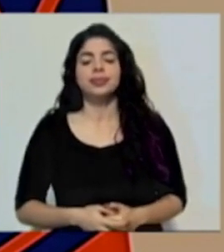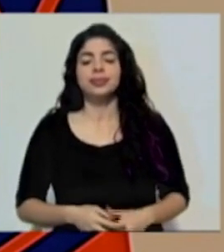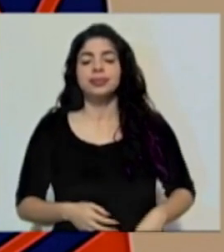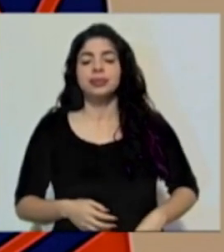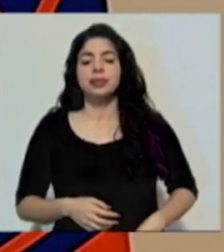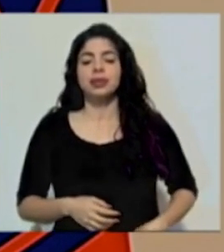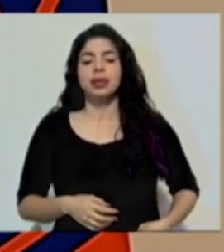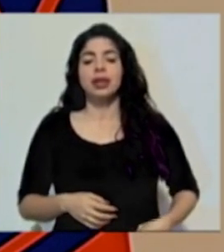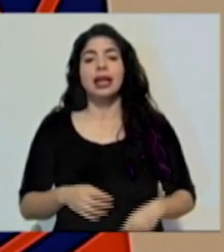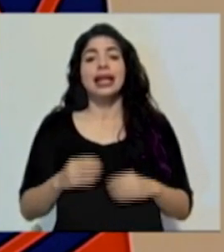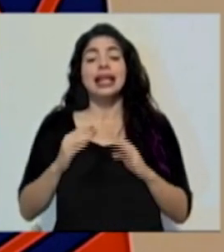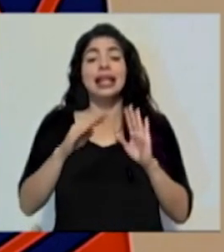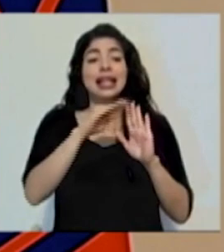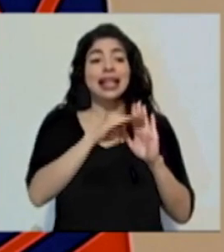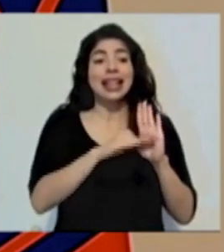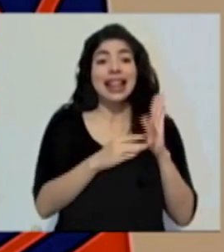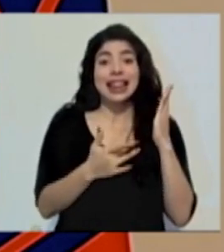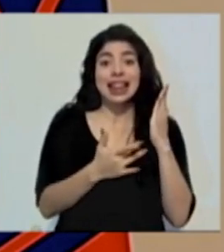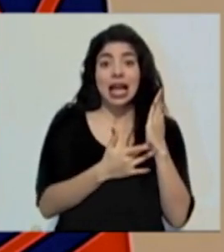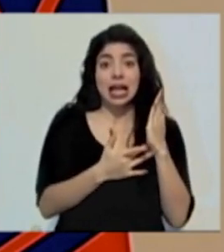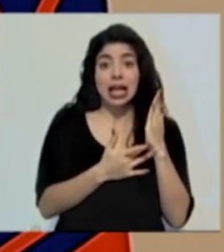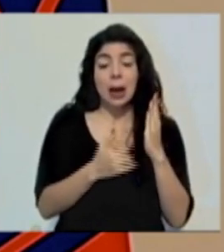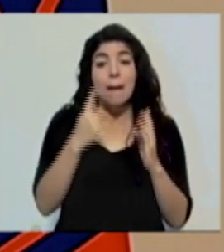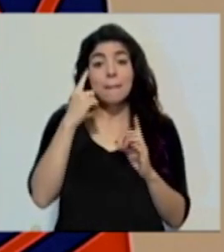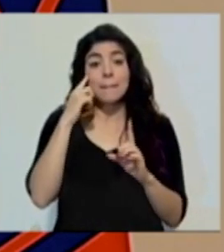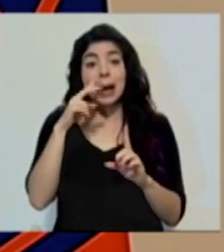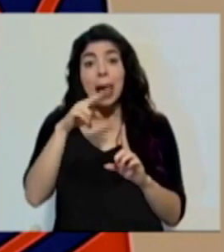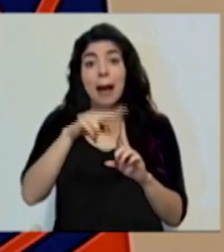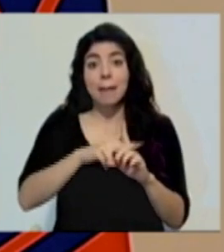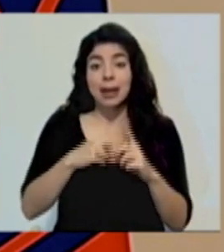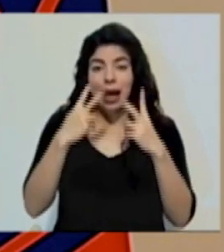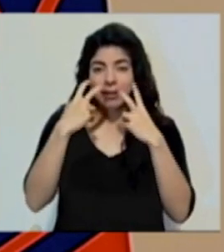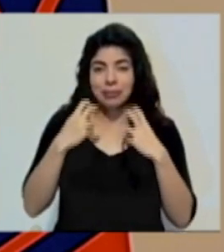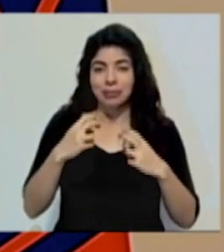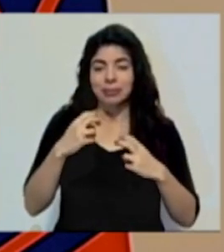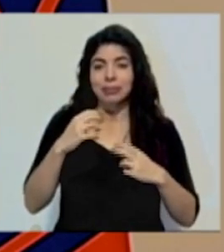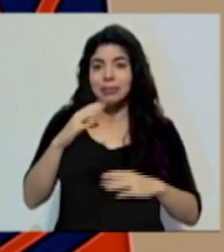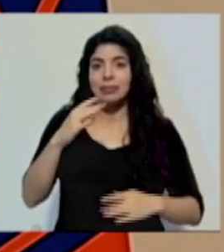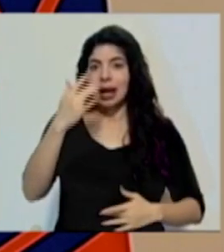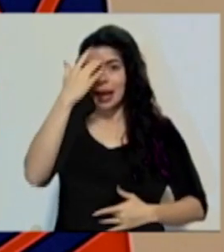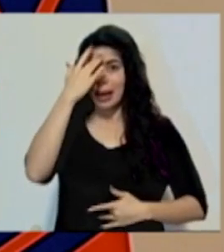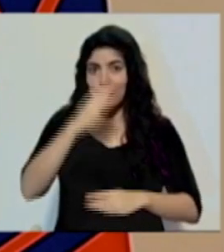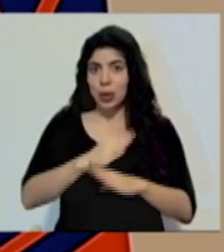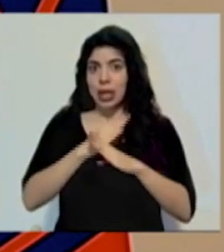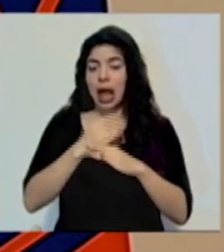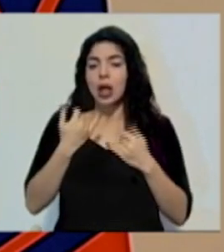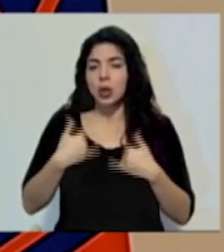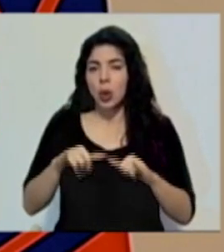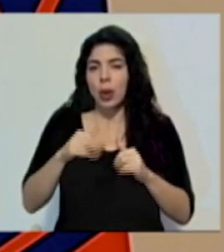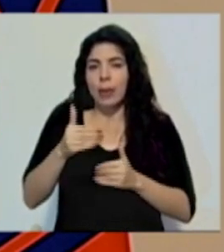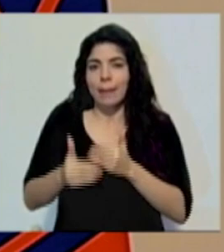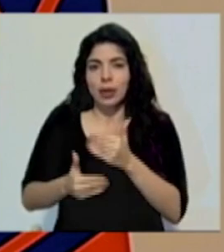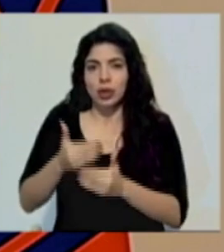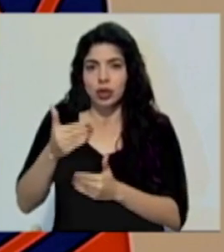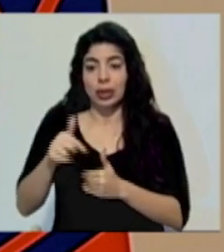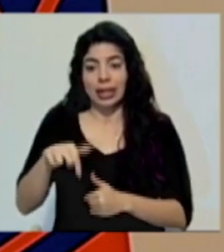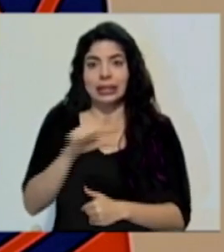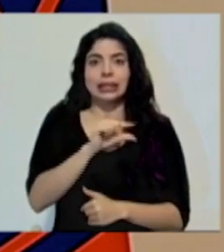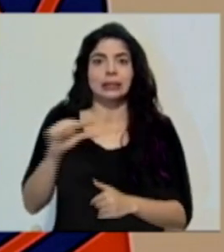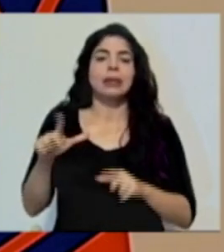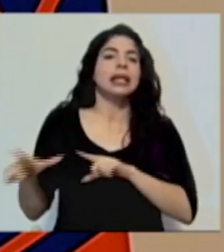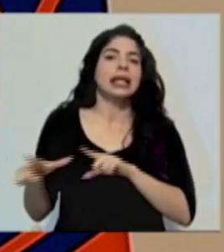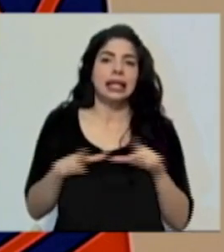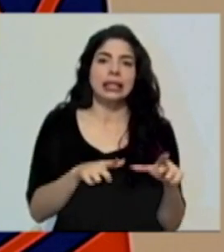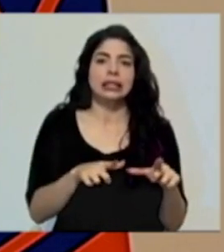Los lineamientos técnicos para la aplicación de las pruebas de inmunidad se encuentran en construcción y van a salir esta semana.